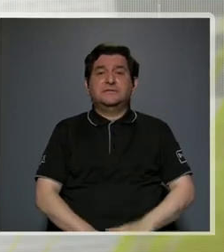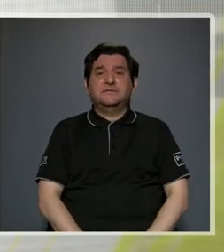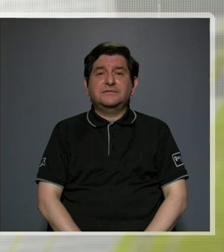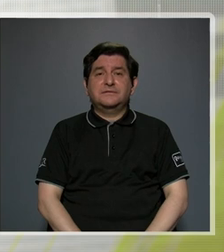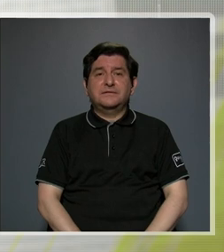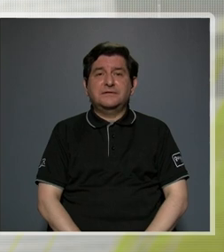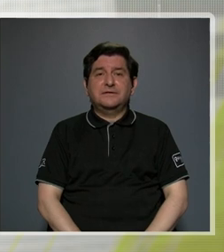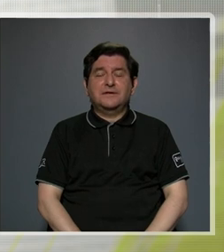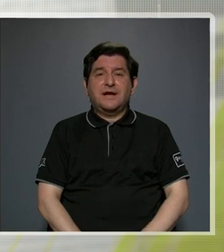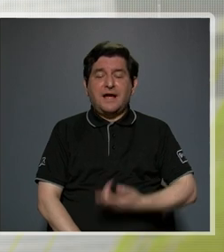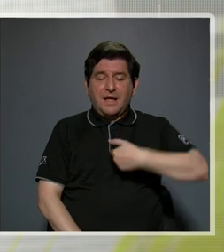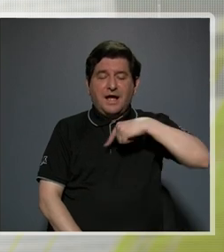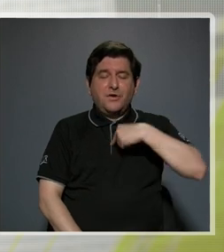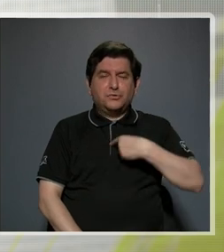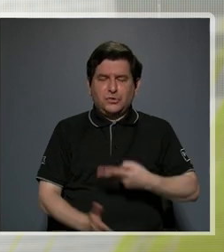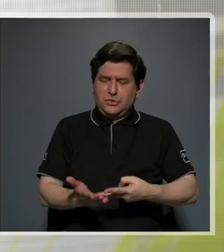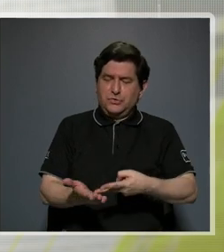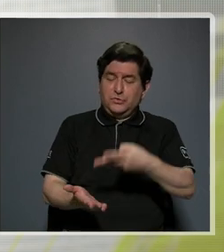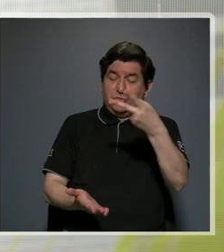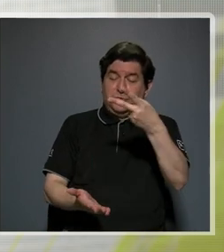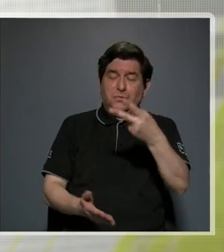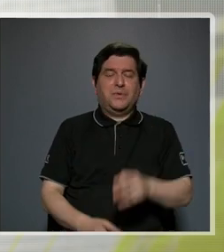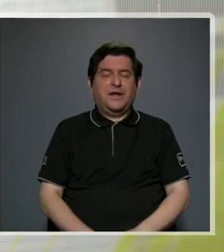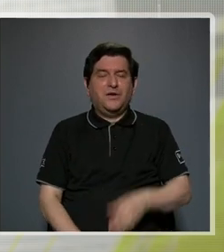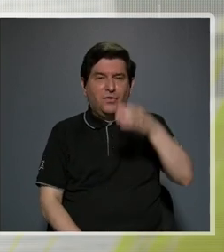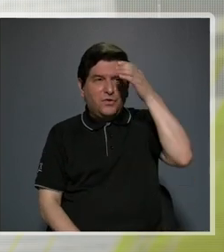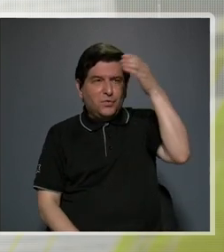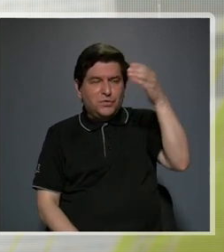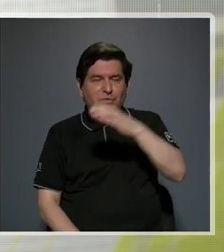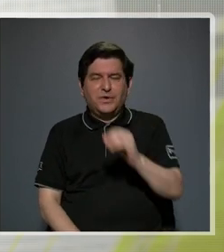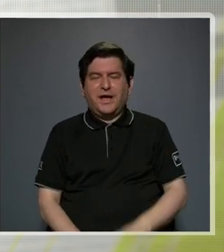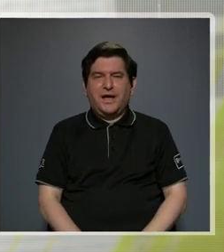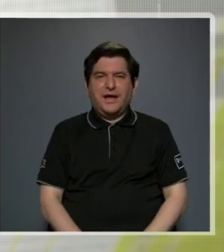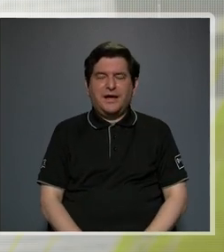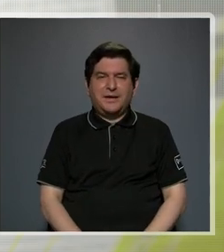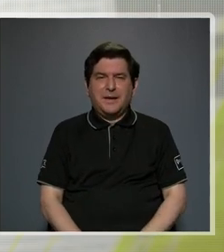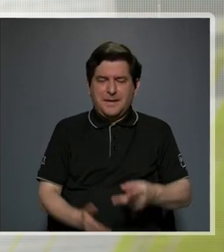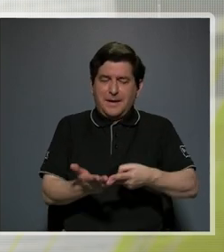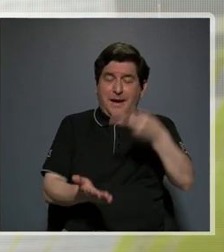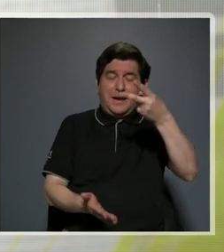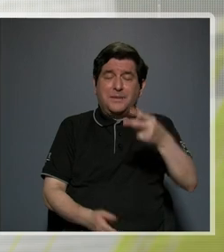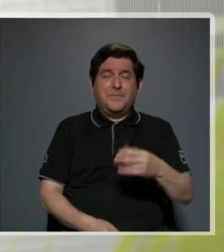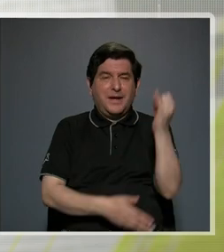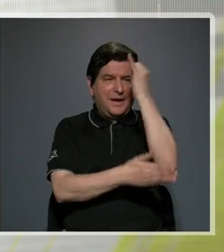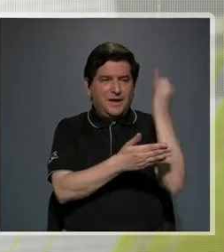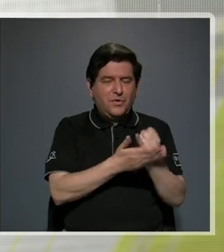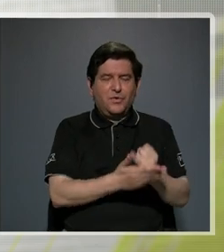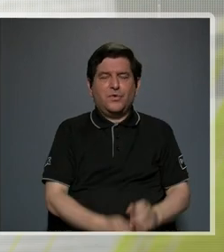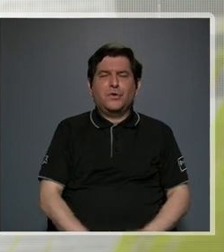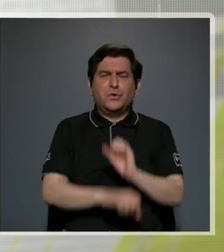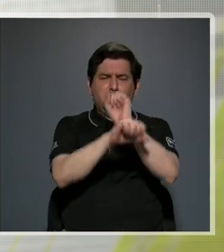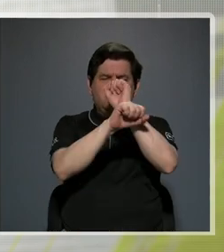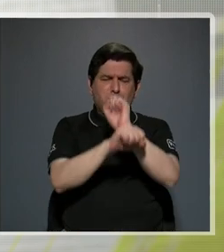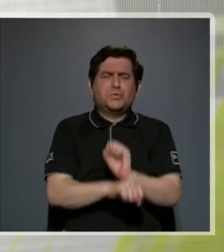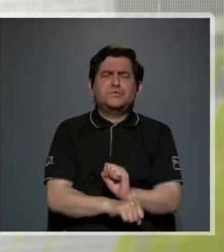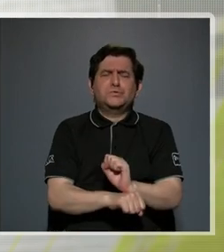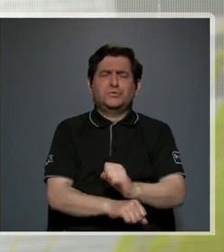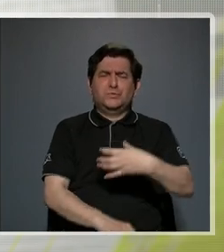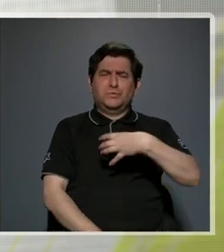nuestro aprecio por el arte nuestro valor cultural nuestras costumbres y tradiciones